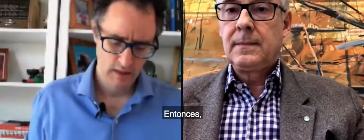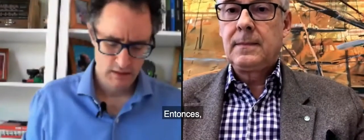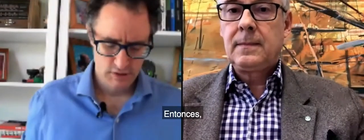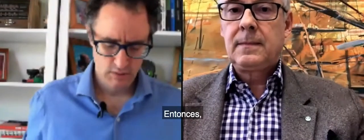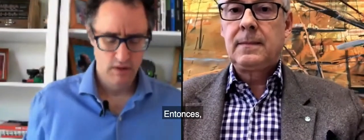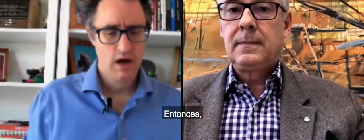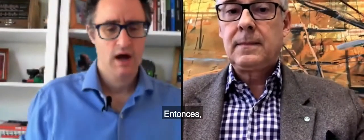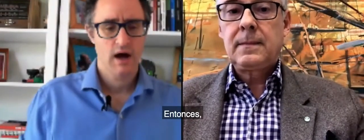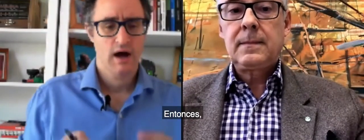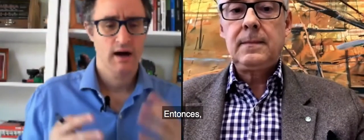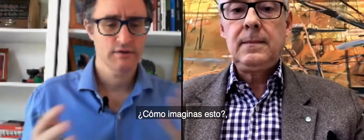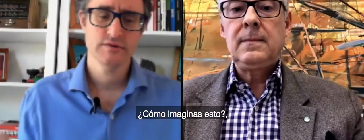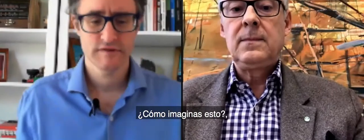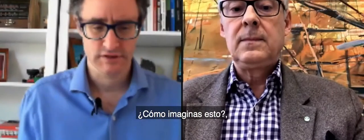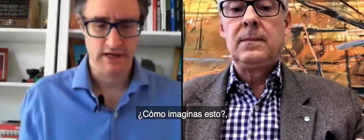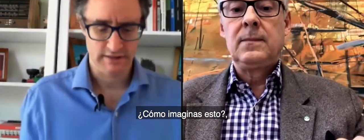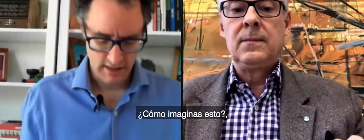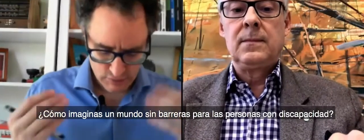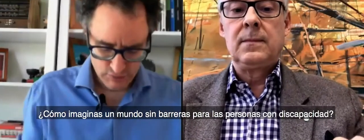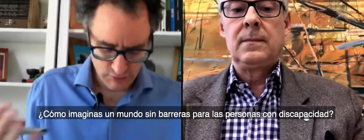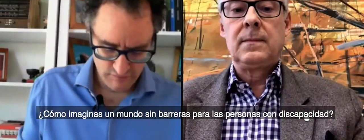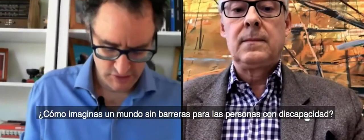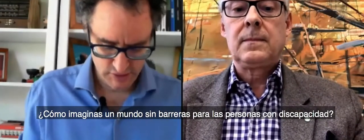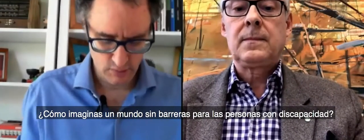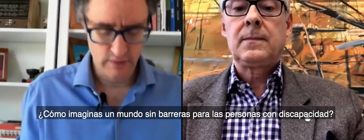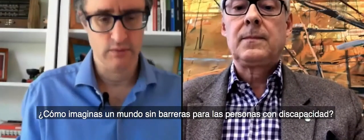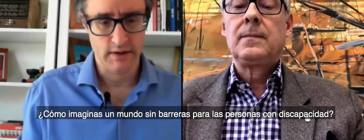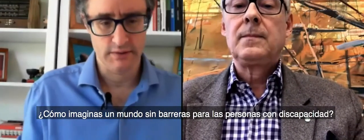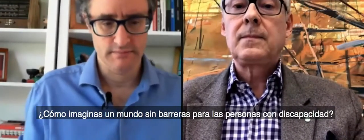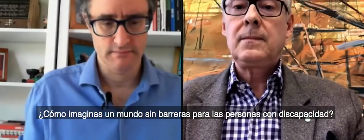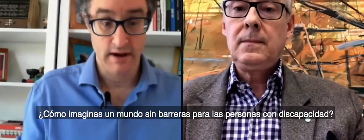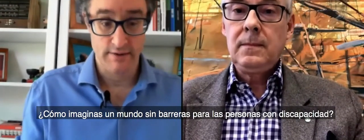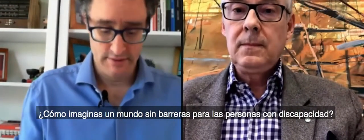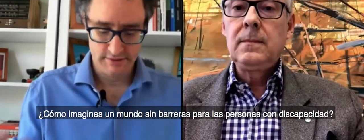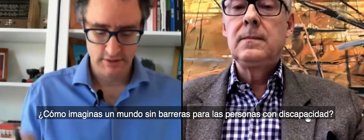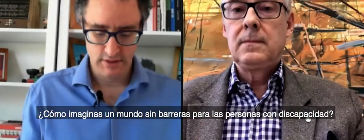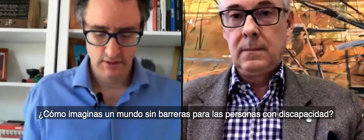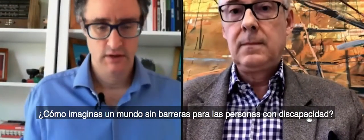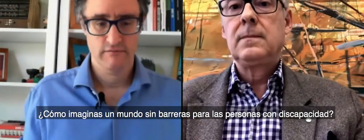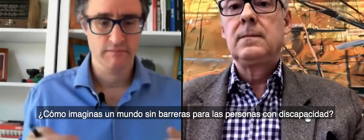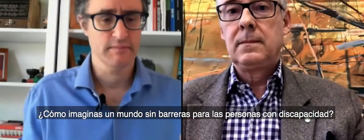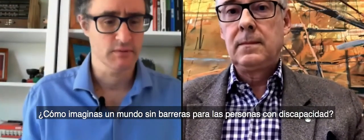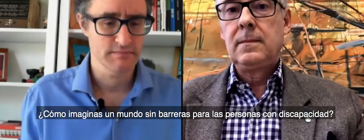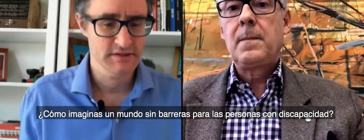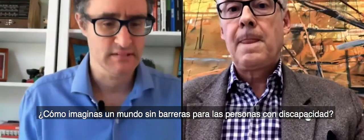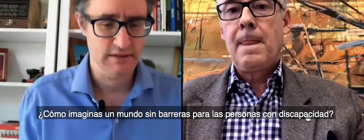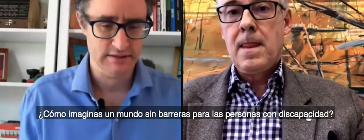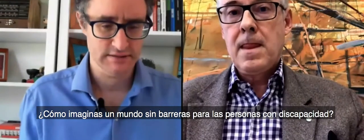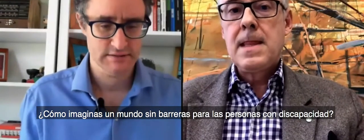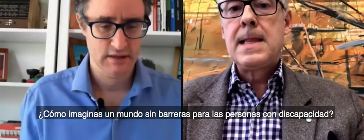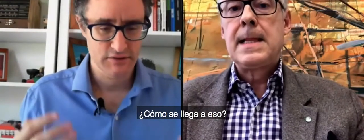so how do you envision that how do you envision a world without barriers for people with